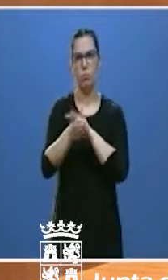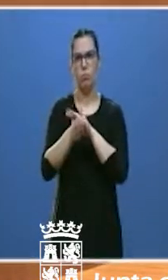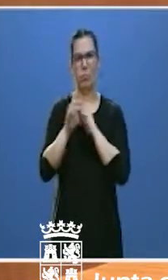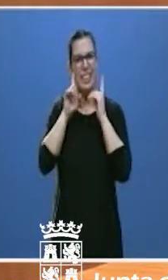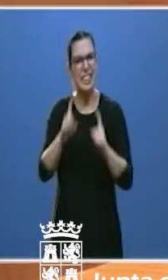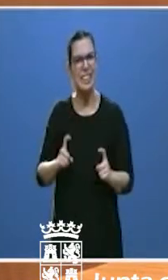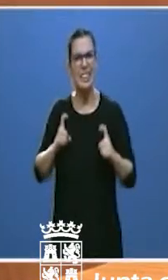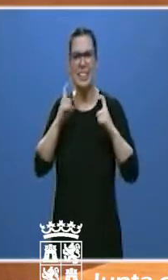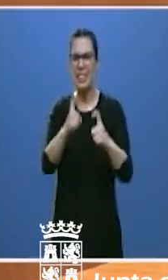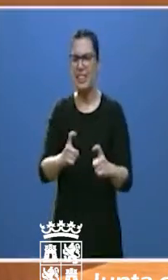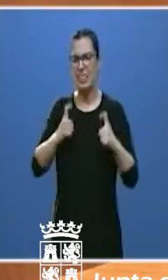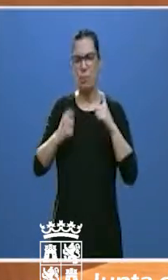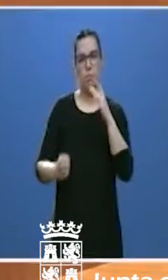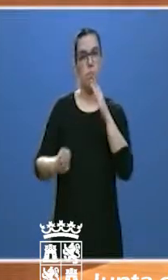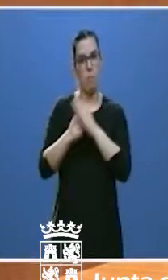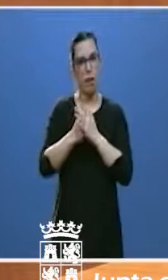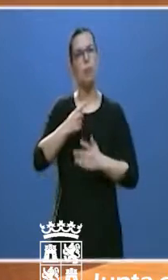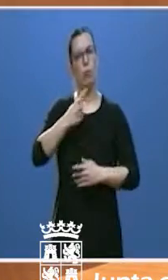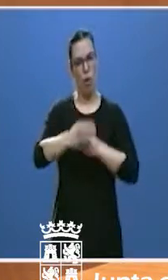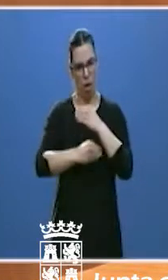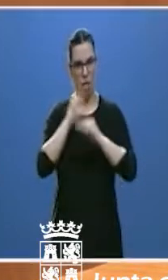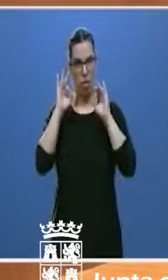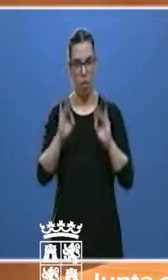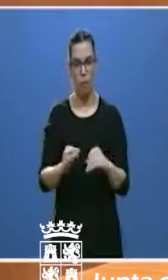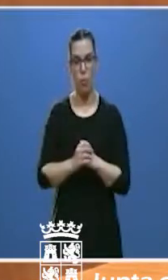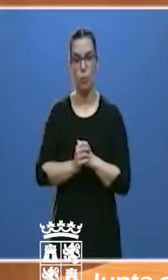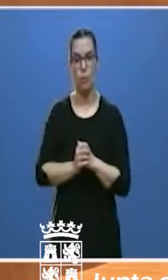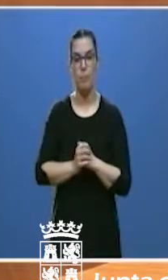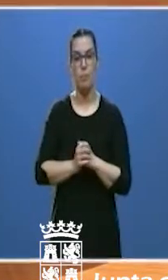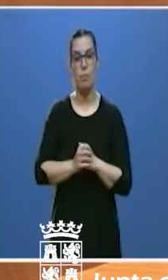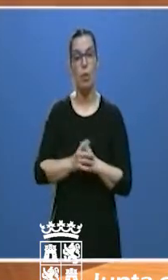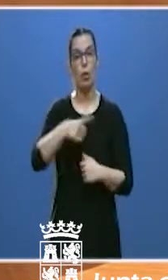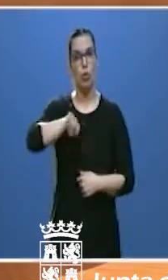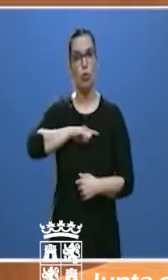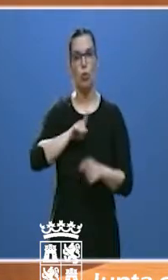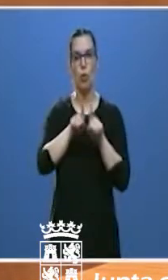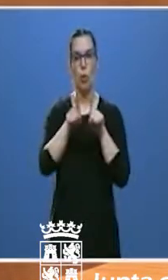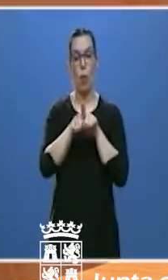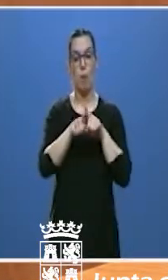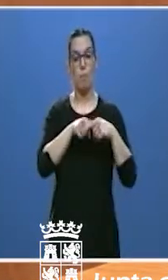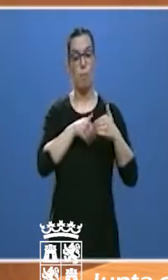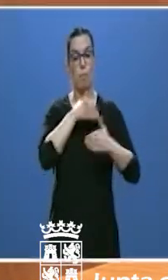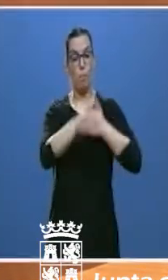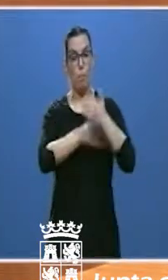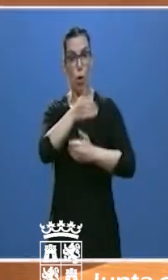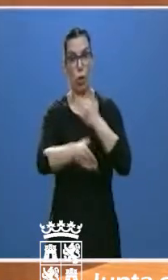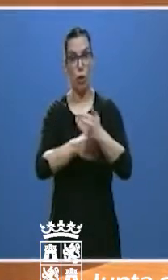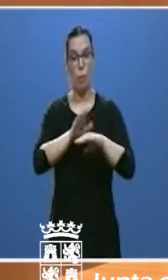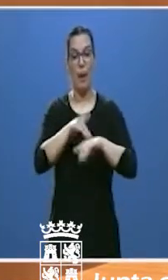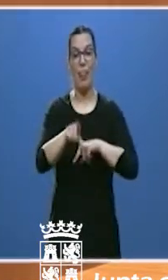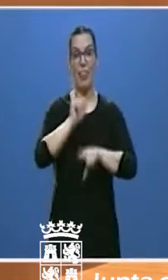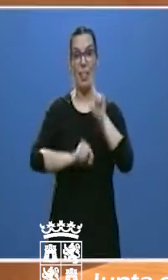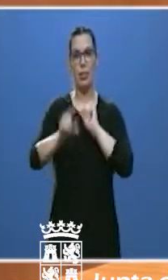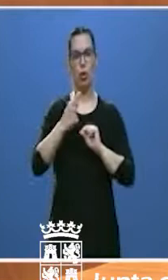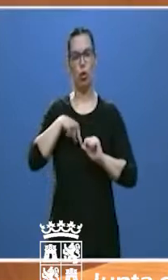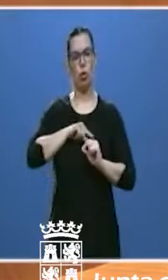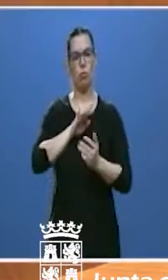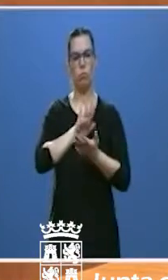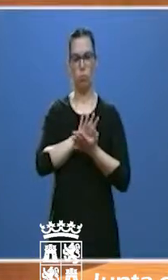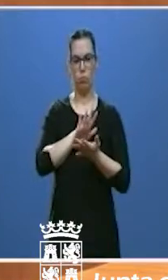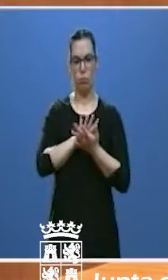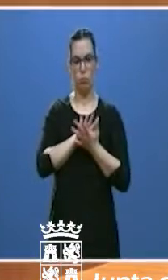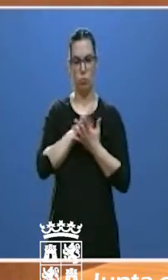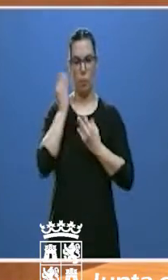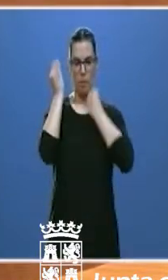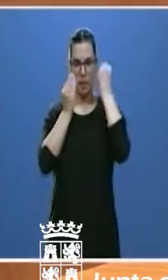así lo estamos haciendo. Estamos manteniendo la serenidad en los procesos de la toma de decisiones, pero